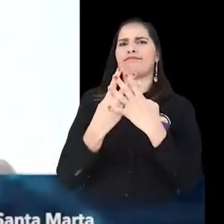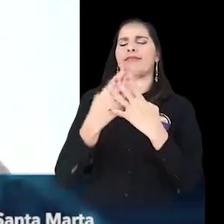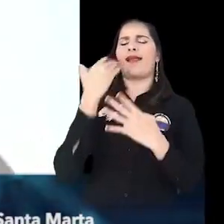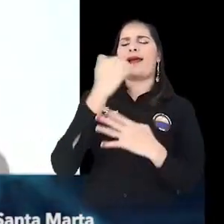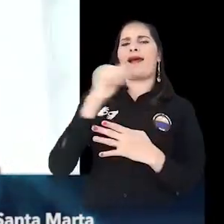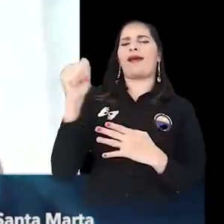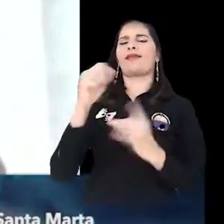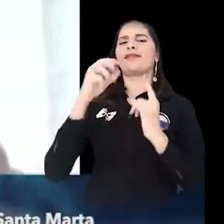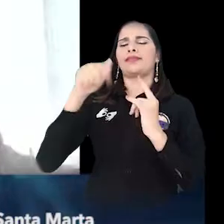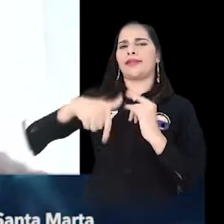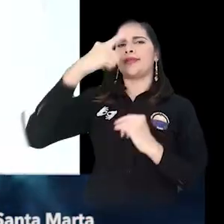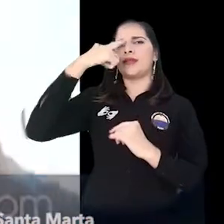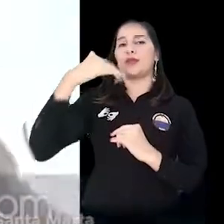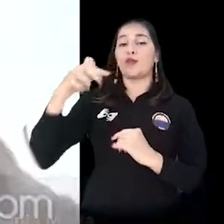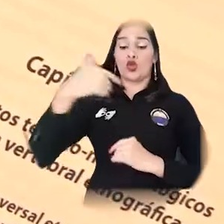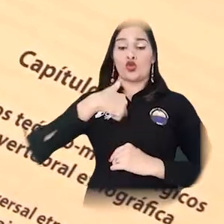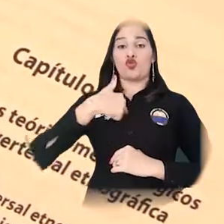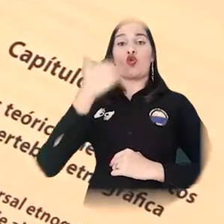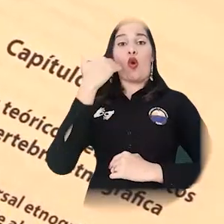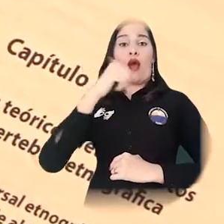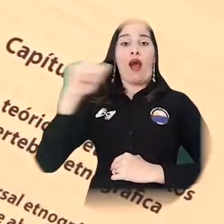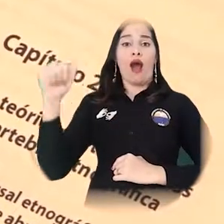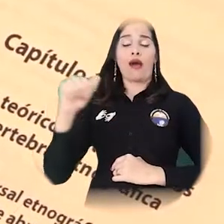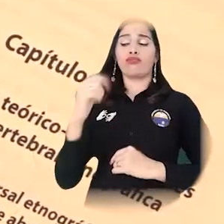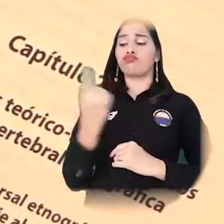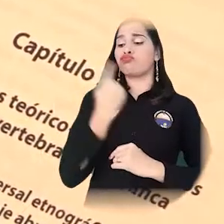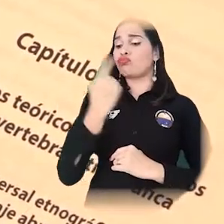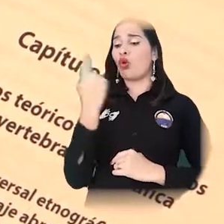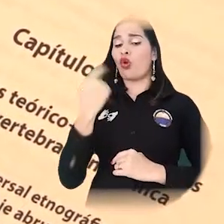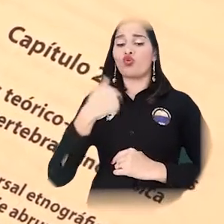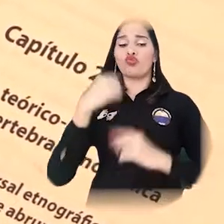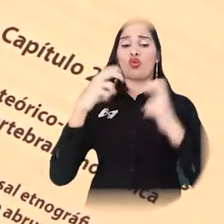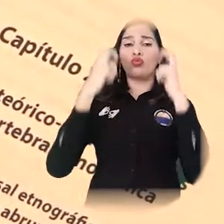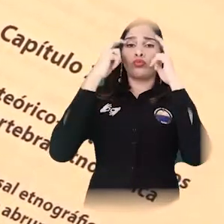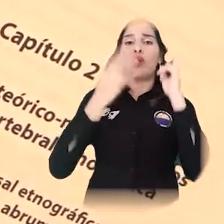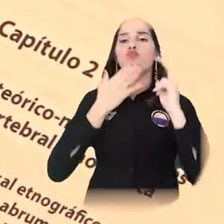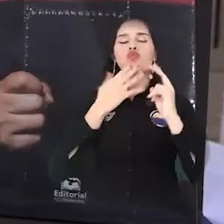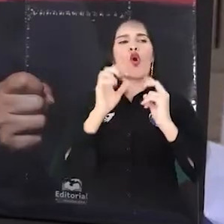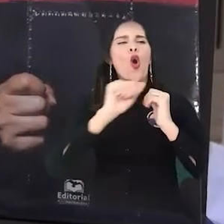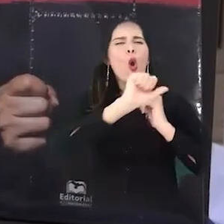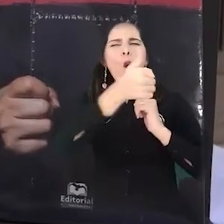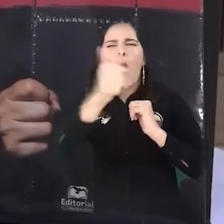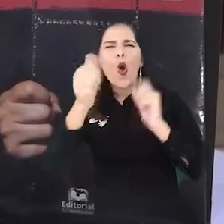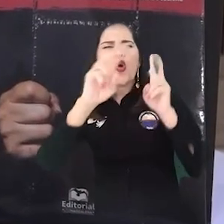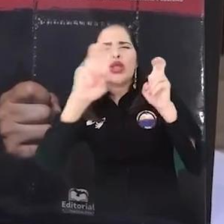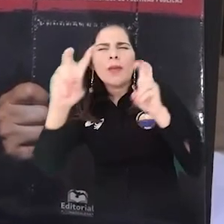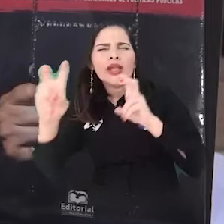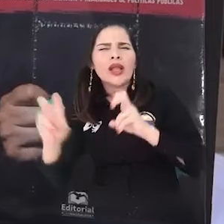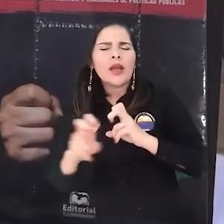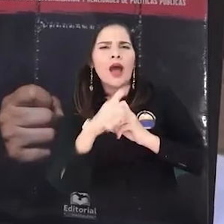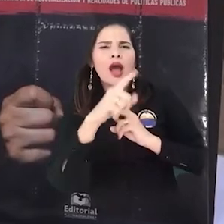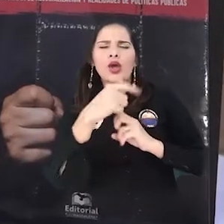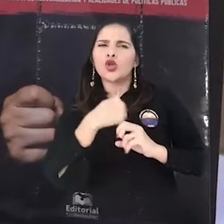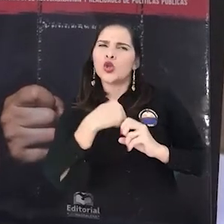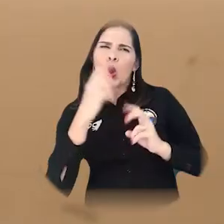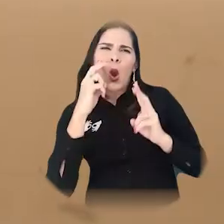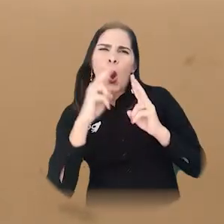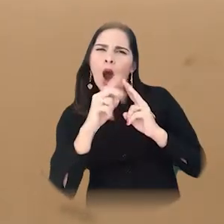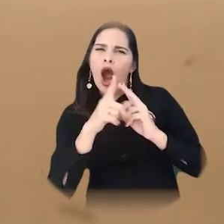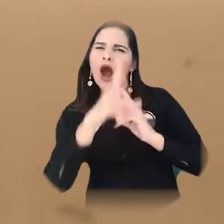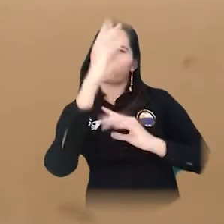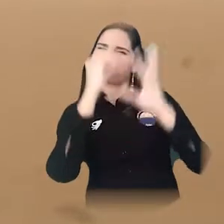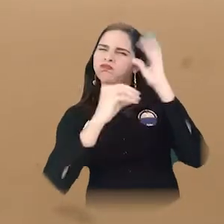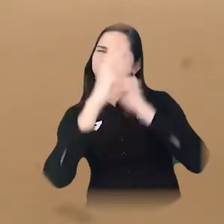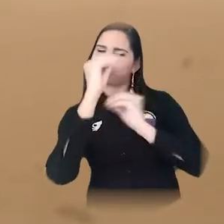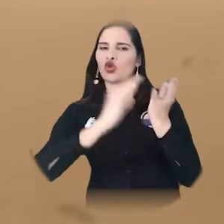mi lente y mi articulación con otras áreas del conocimiento para proveer soluciones. Y esa es parte